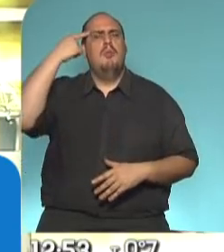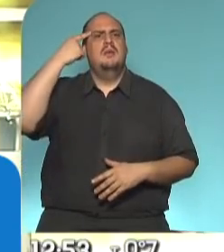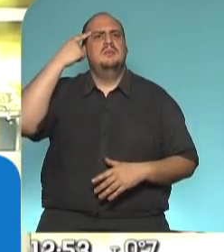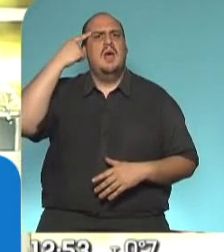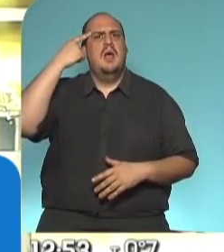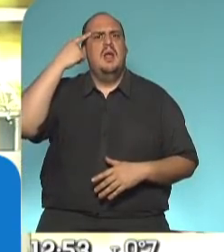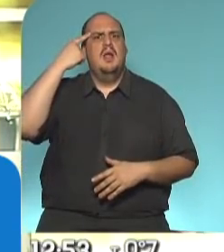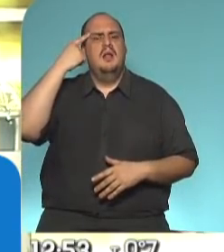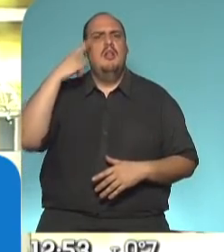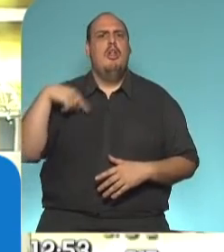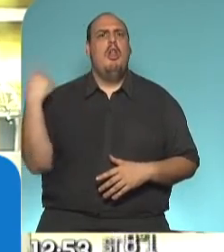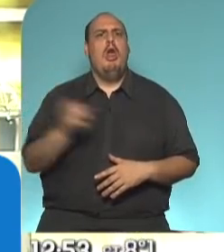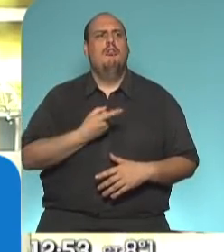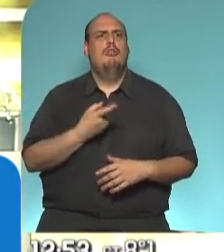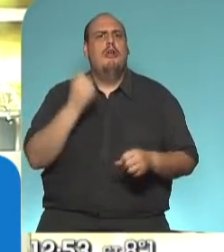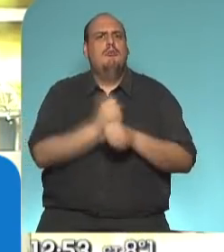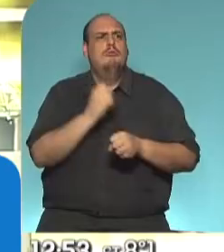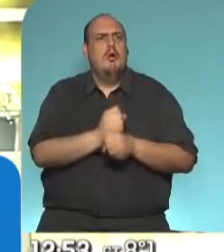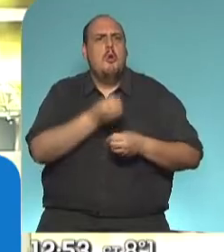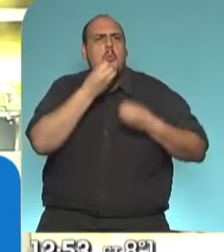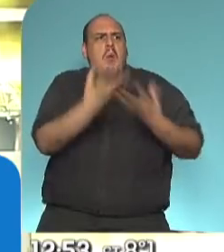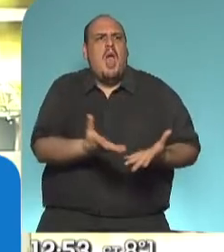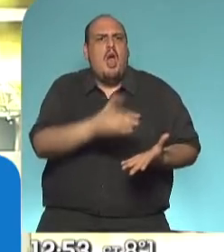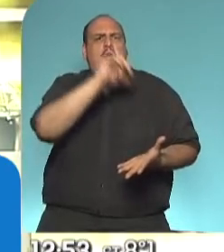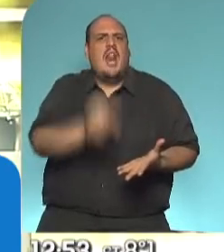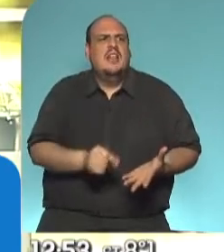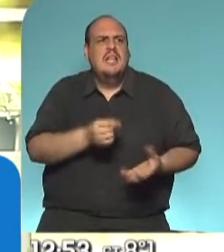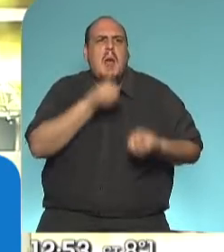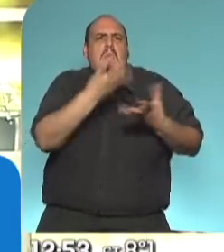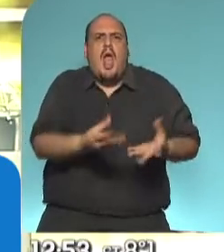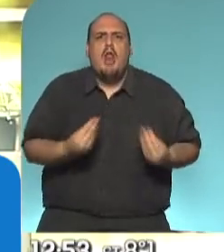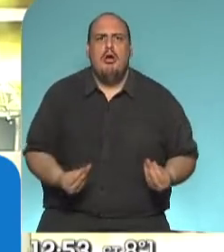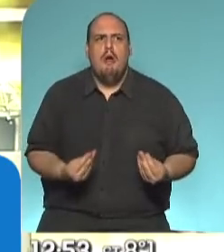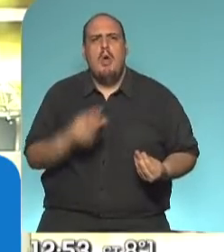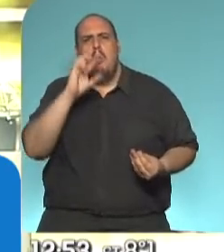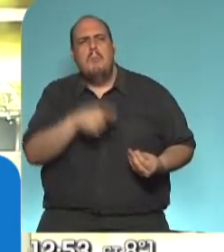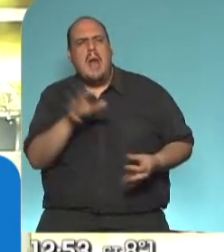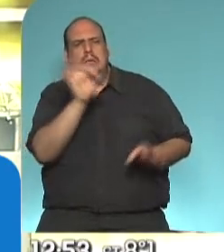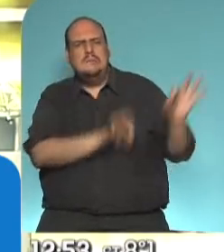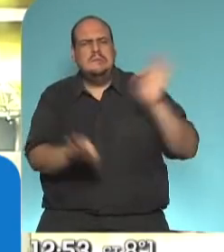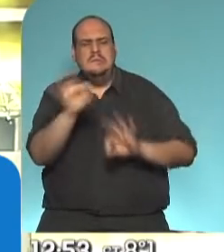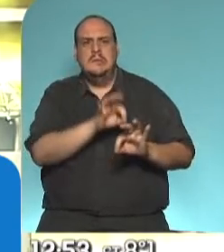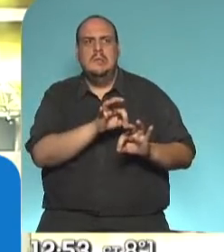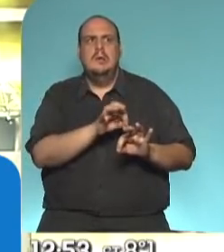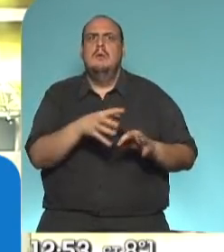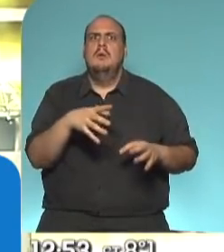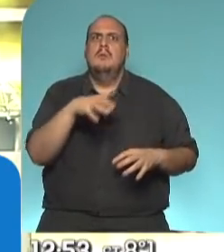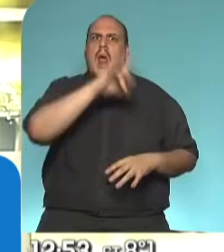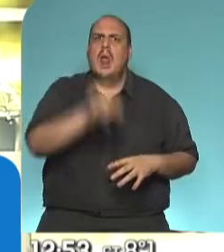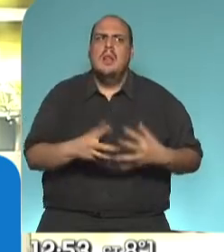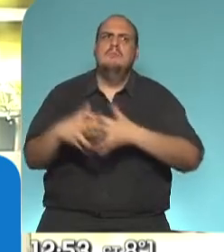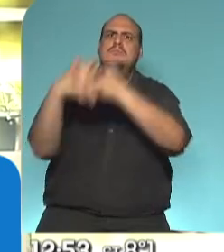cómo cada vez hacemos mejor este país. Cómo cada vez lo integramos de mejor manera.